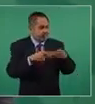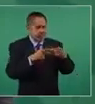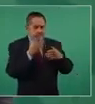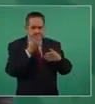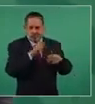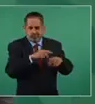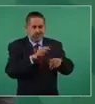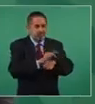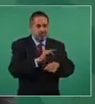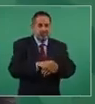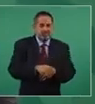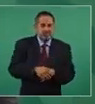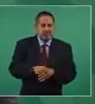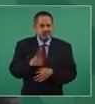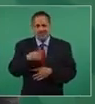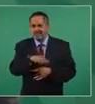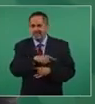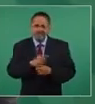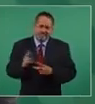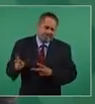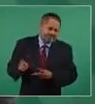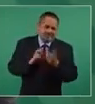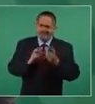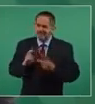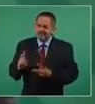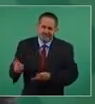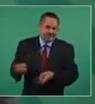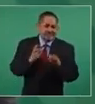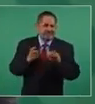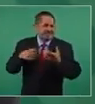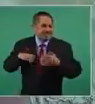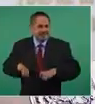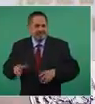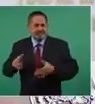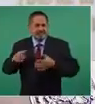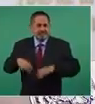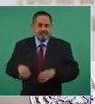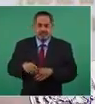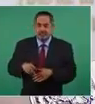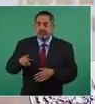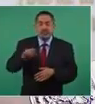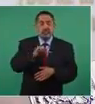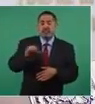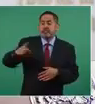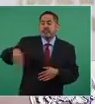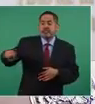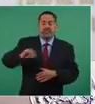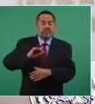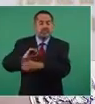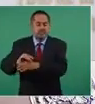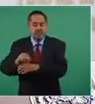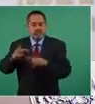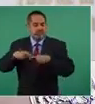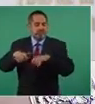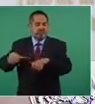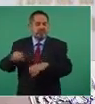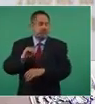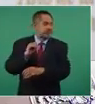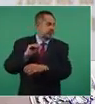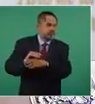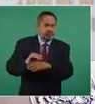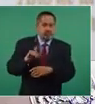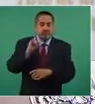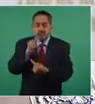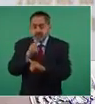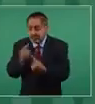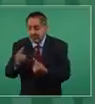se dedicaron a robar y le dieron la espalda al pueblo, a